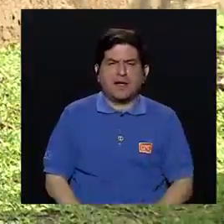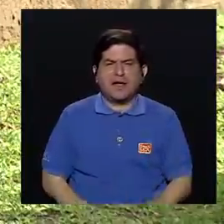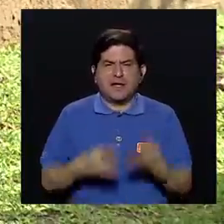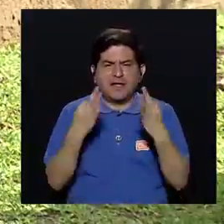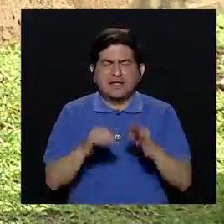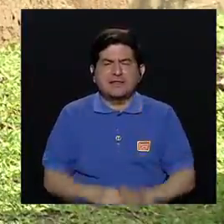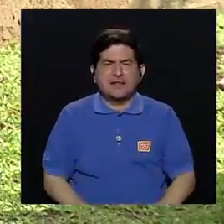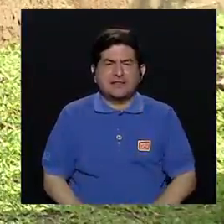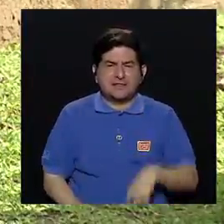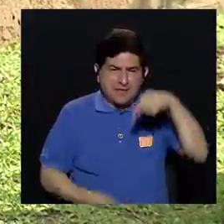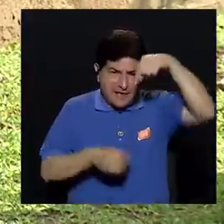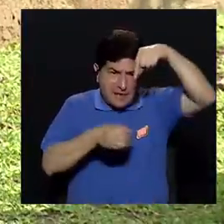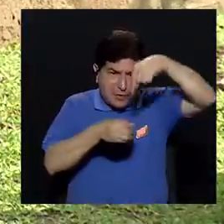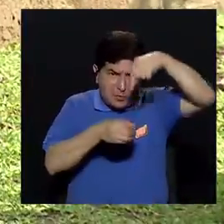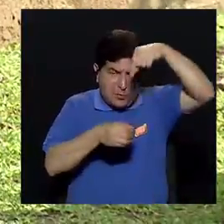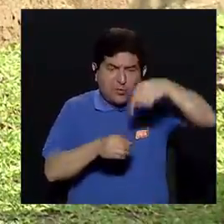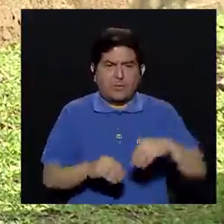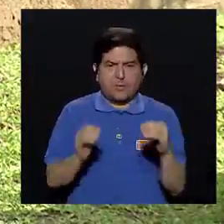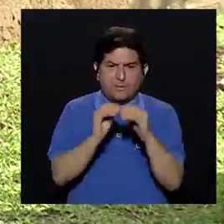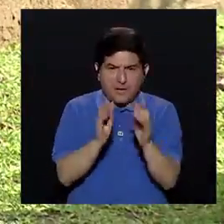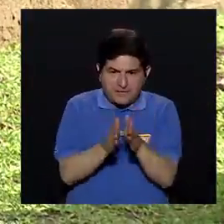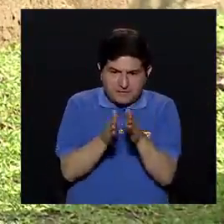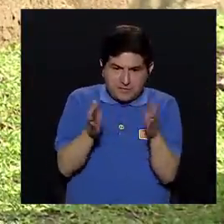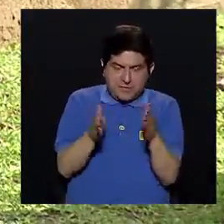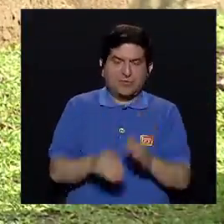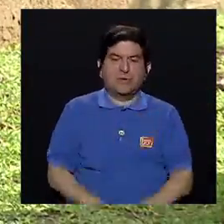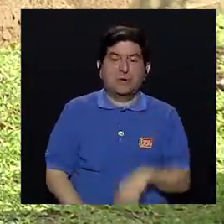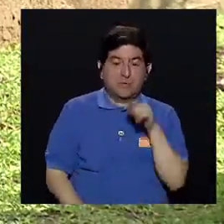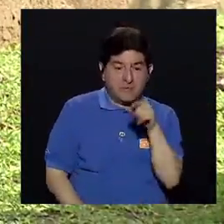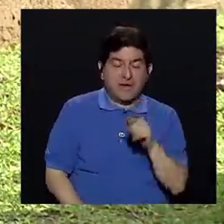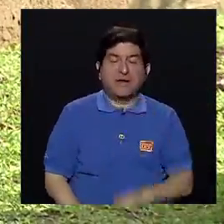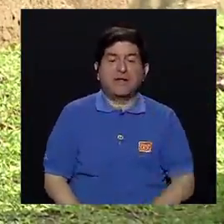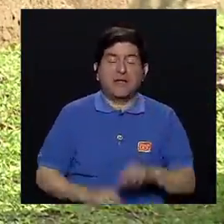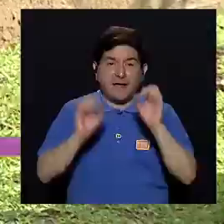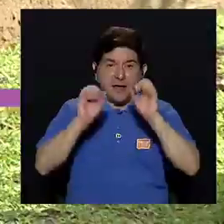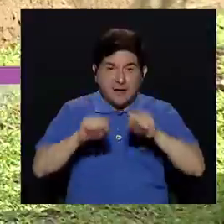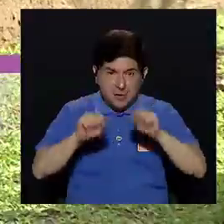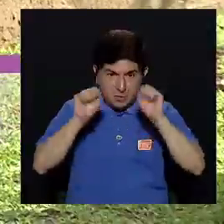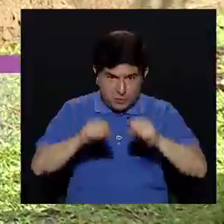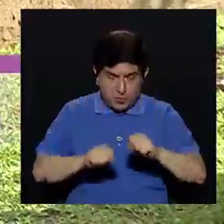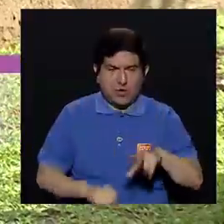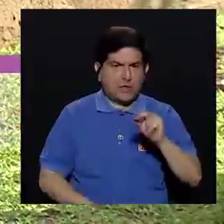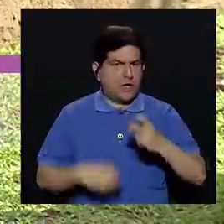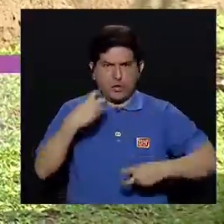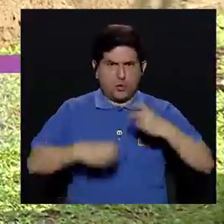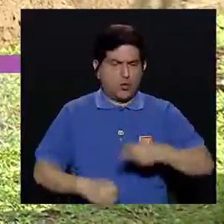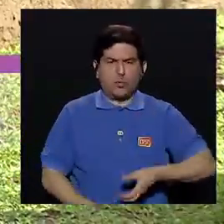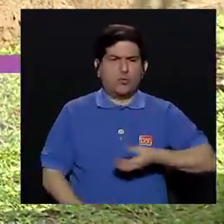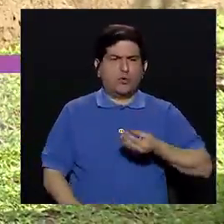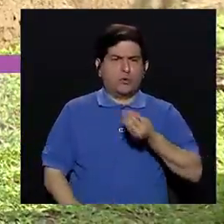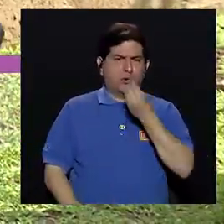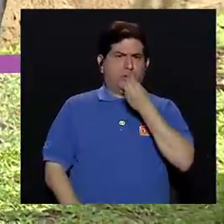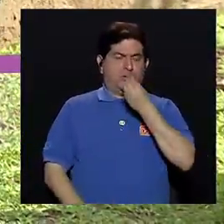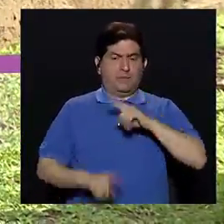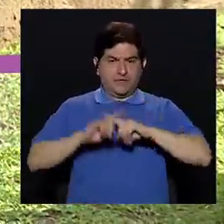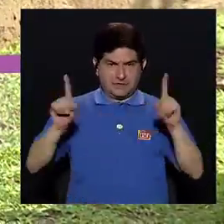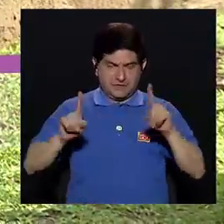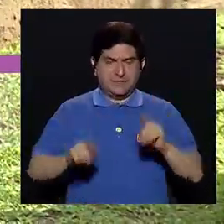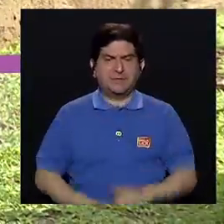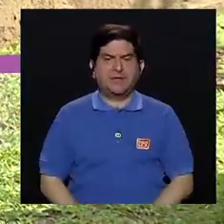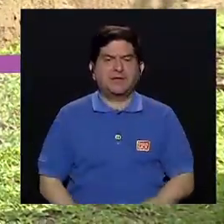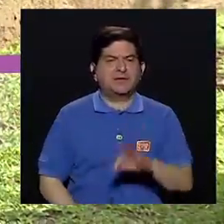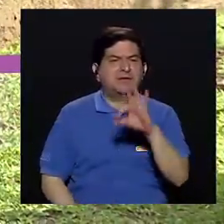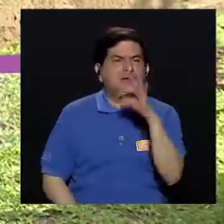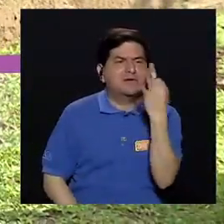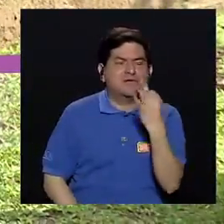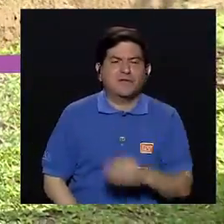un poquito más grande no demasiado grande para que el chiquito no sea tragante pero que le hagan el agujerito un poquito más grande para que cuando se alimente y sea